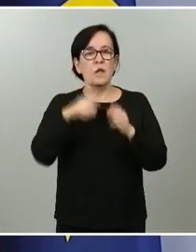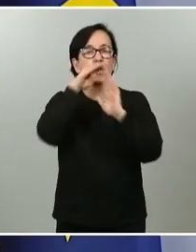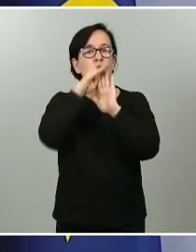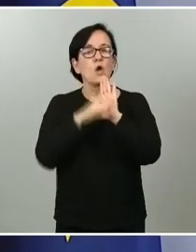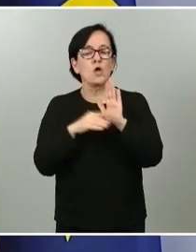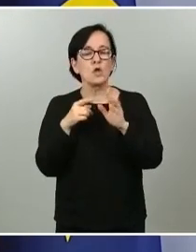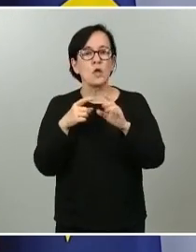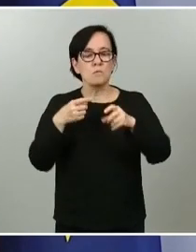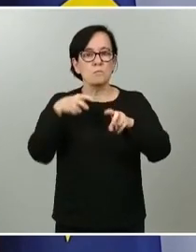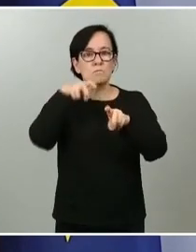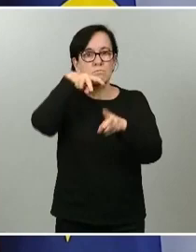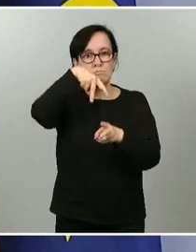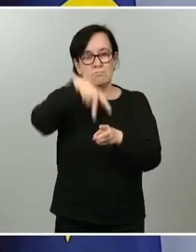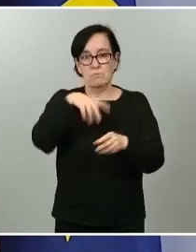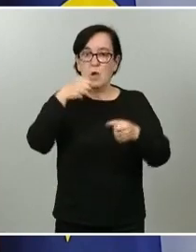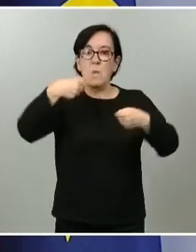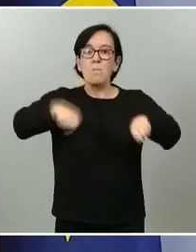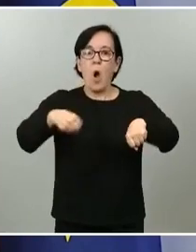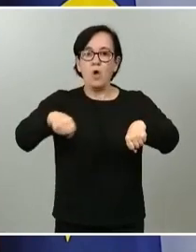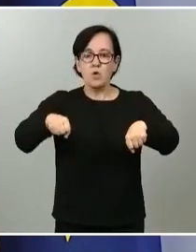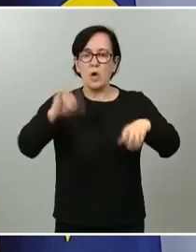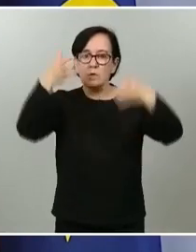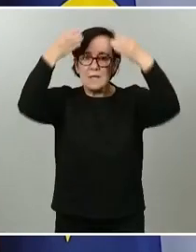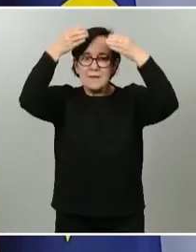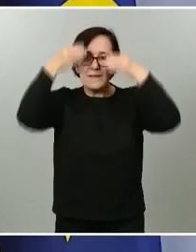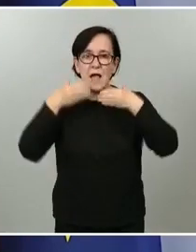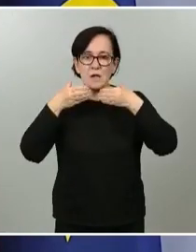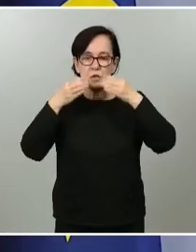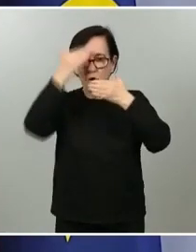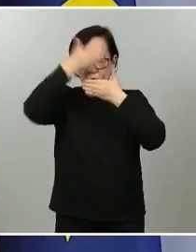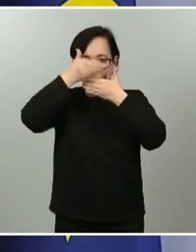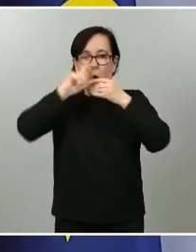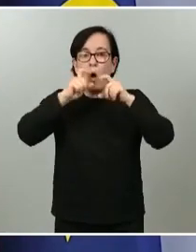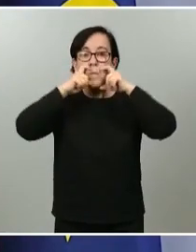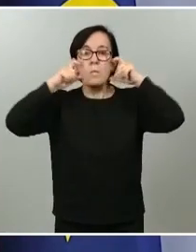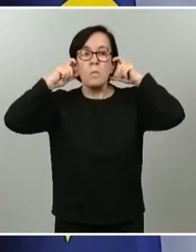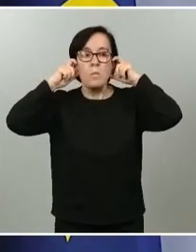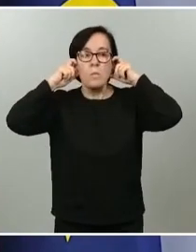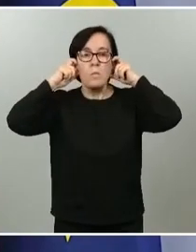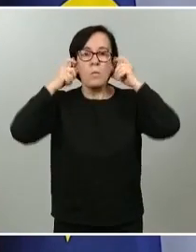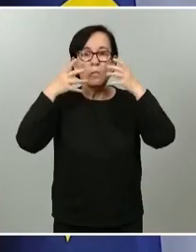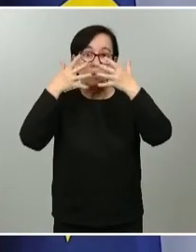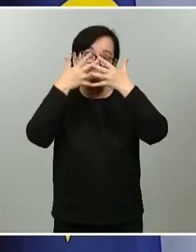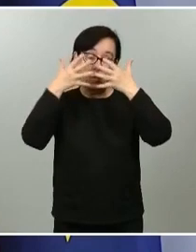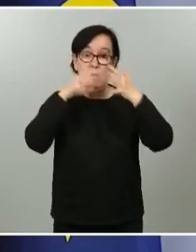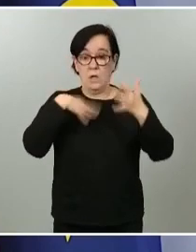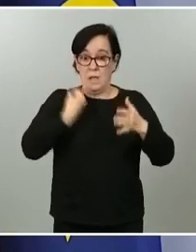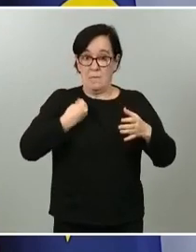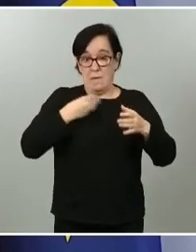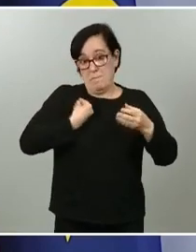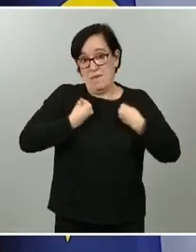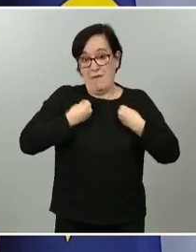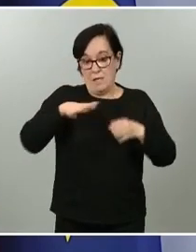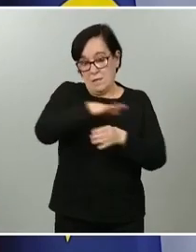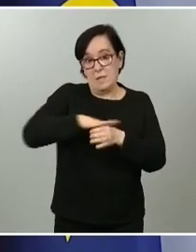moto, siempre que las dos personas lleven casco integral con visera o usen mascarilla o residen en el mismo municipio. Se incrementa la